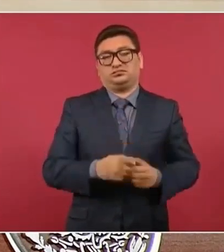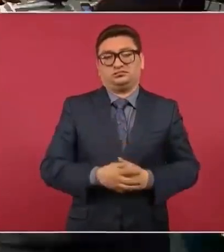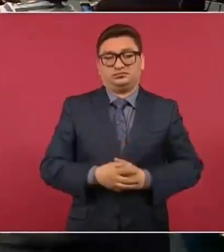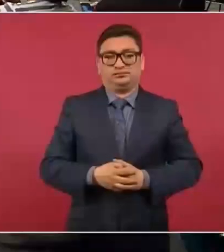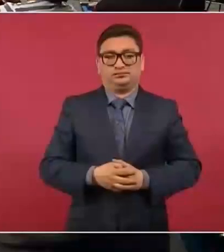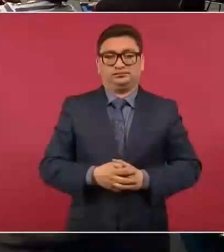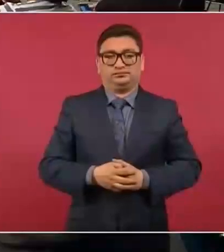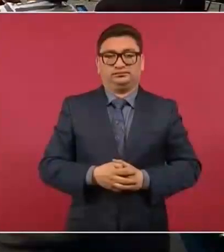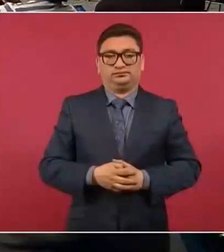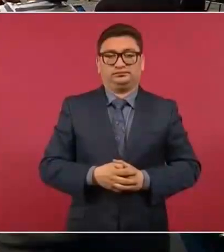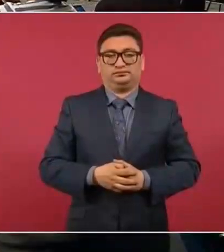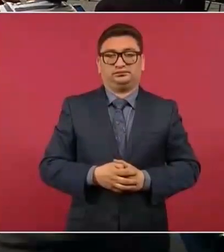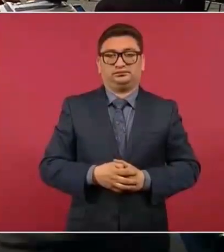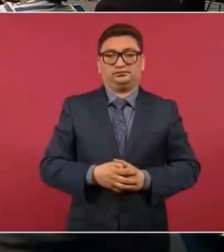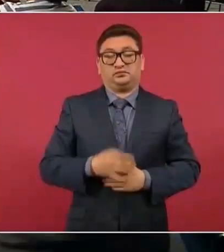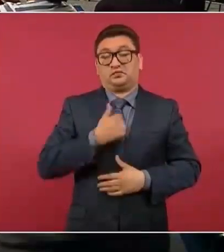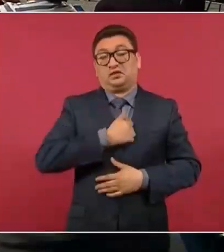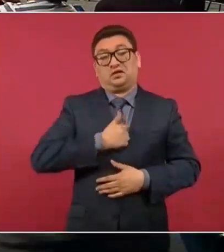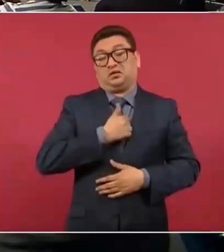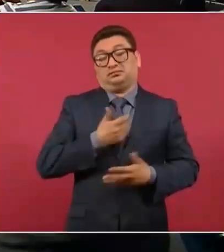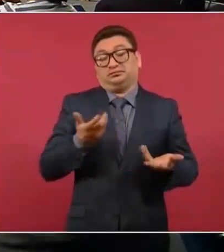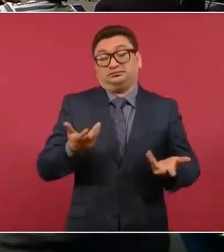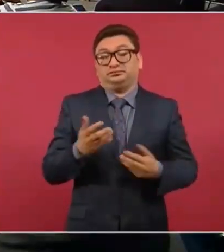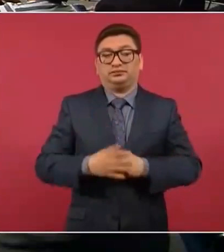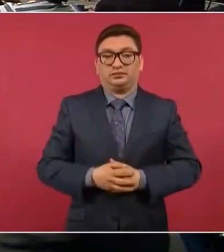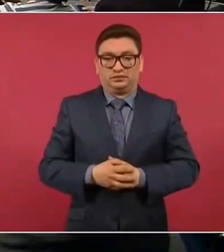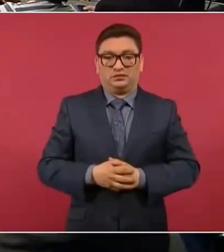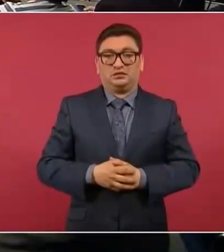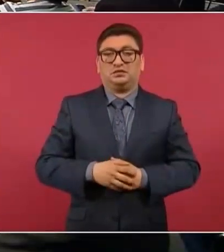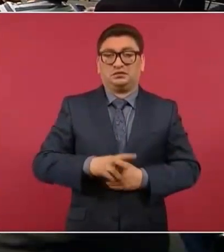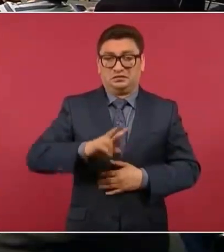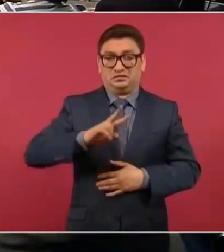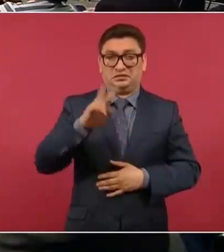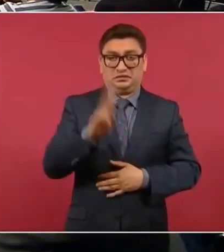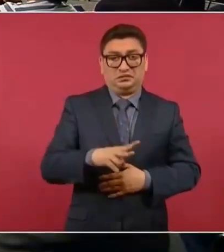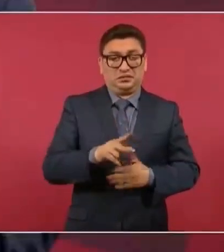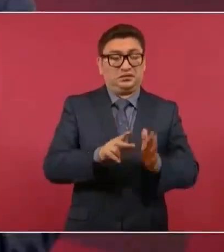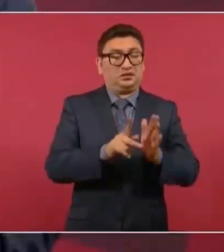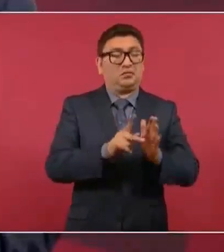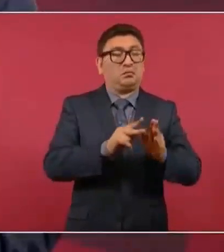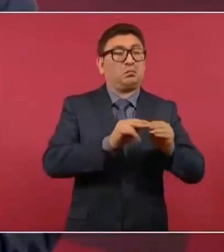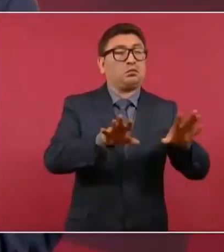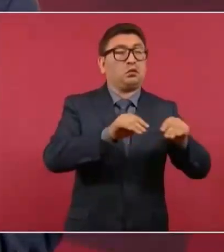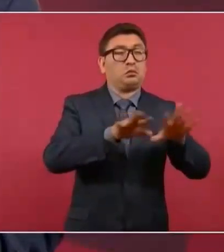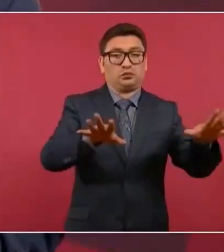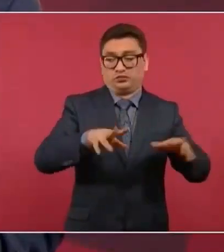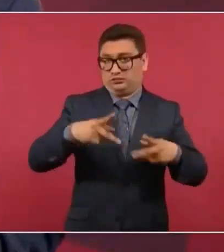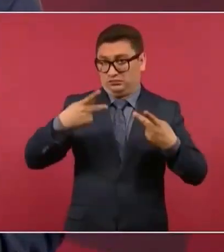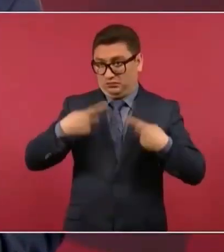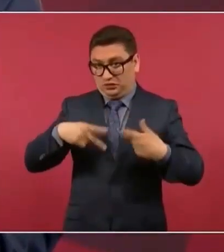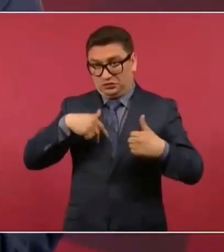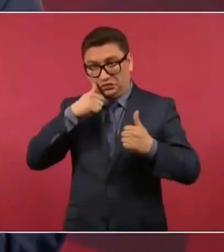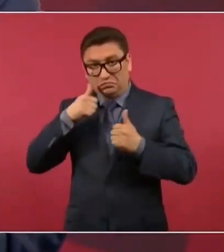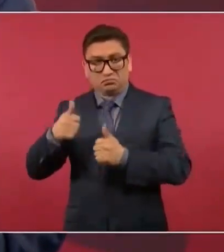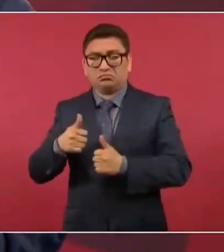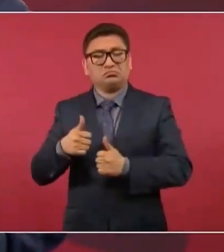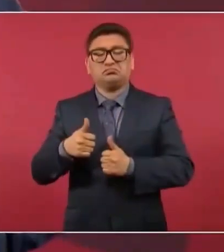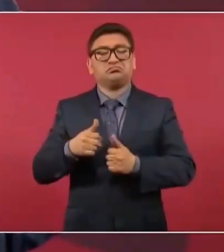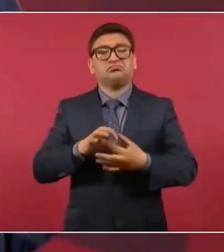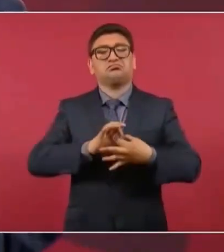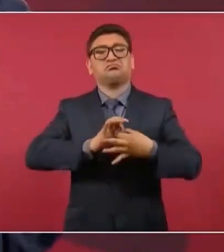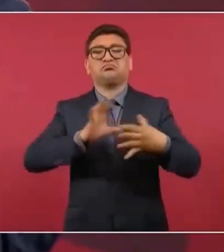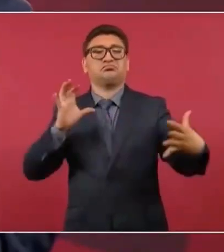Señor. Y este y muy alejado de la gente porque